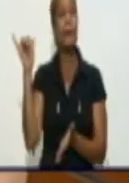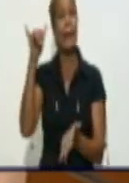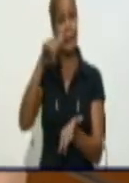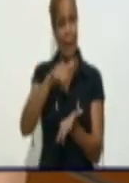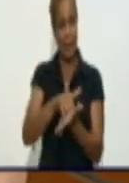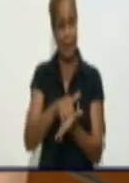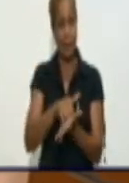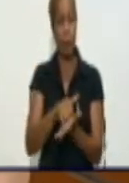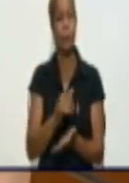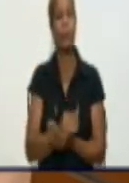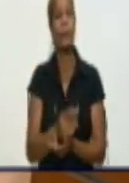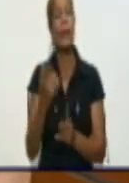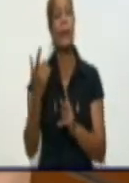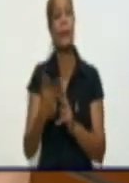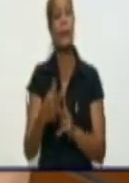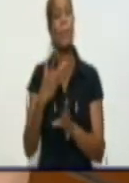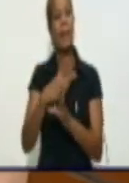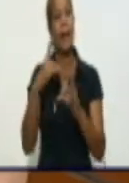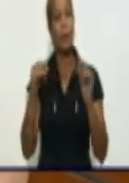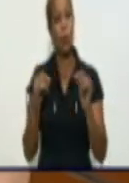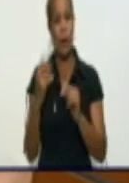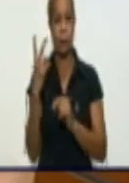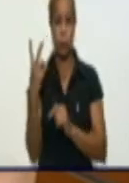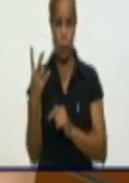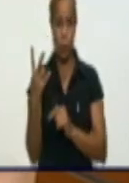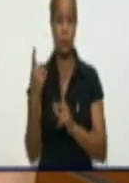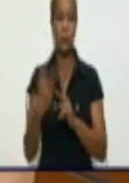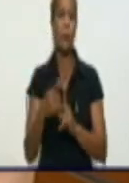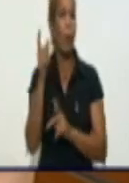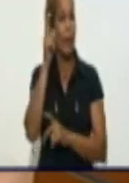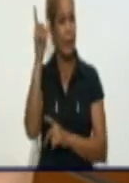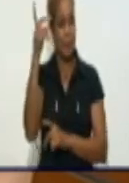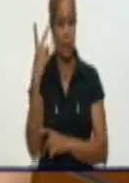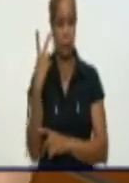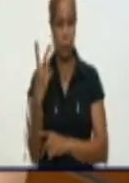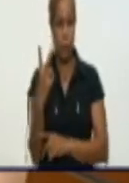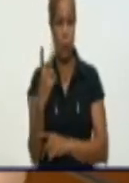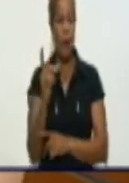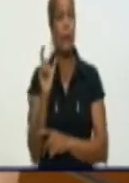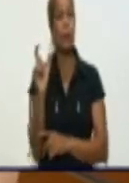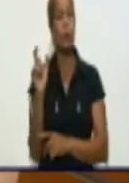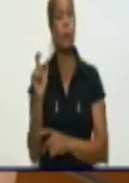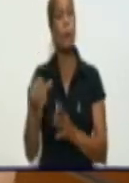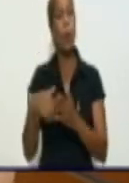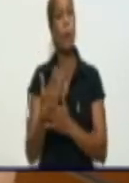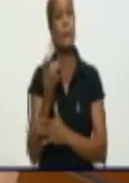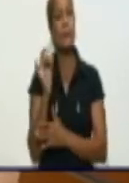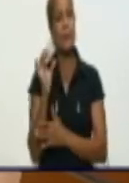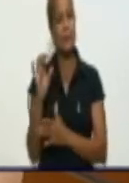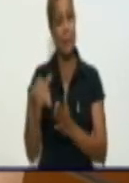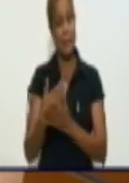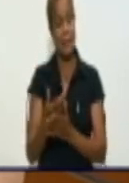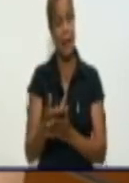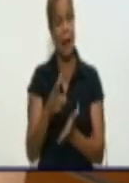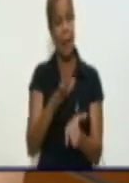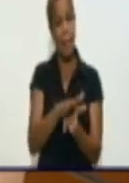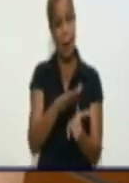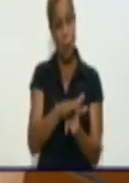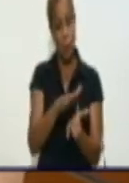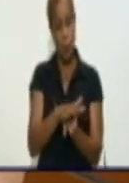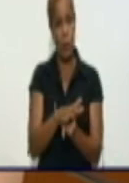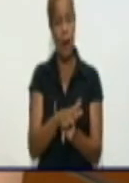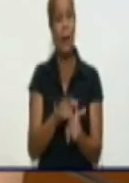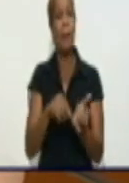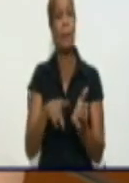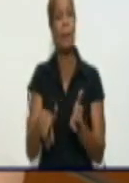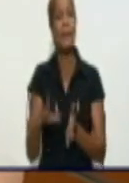extranjero. Medial, una, dos casos y voy arriba dos casos. En los últimos 15 días, bueno, la provincia acumula ya en los últimos 15 días